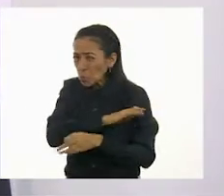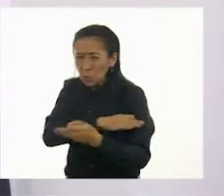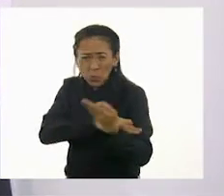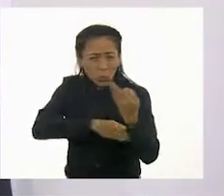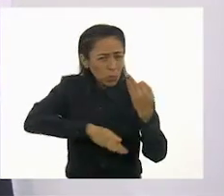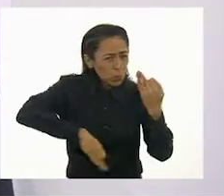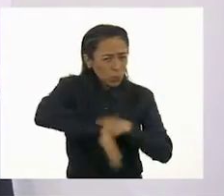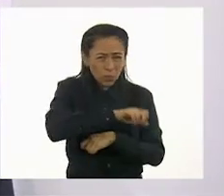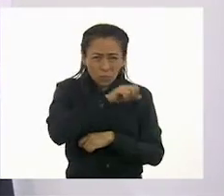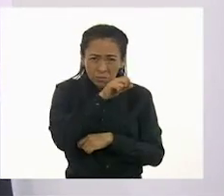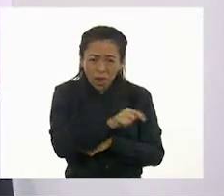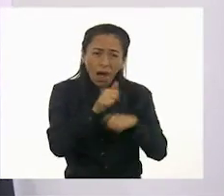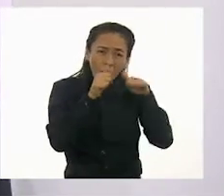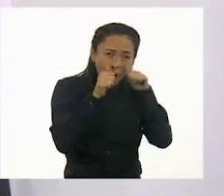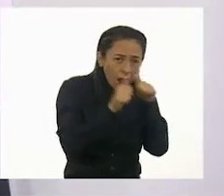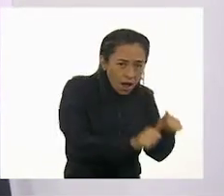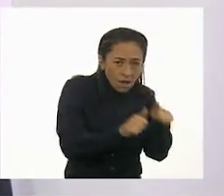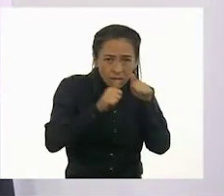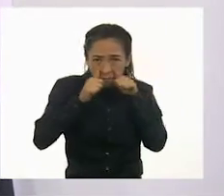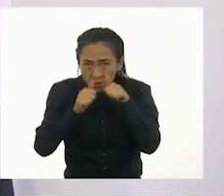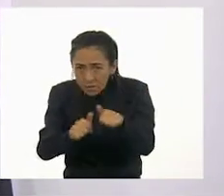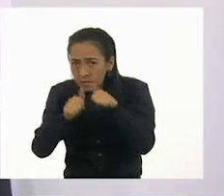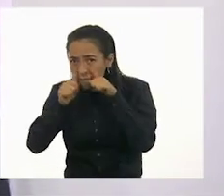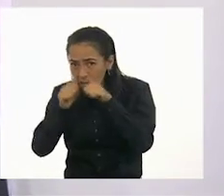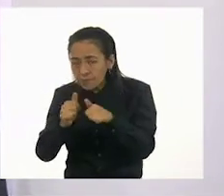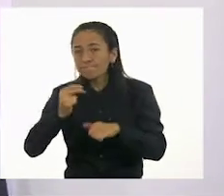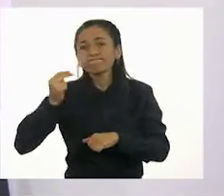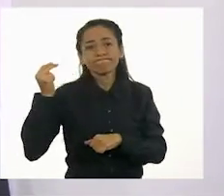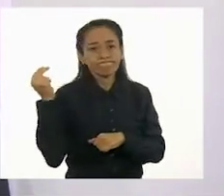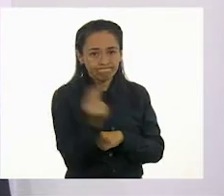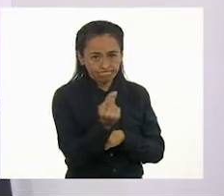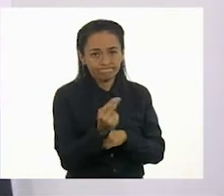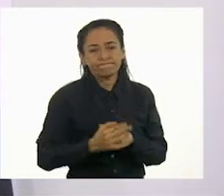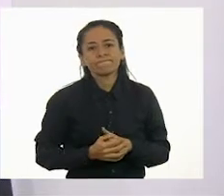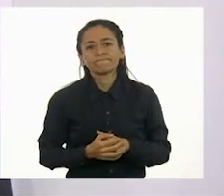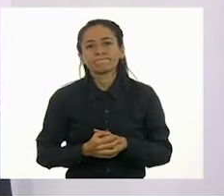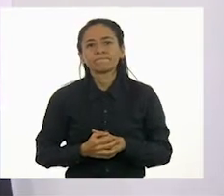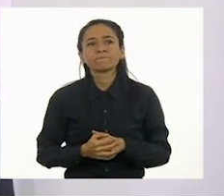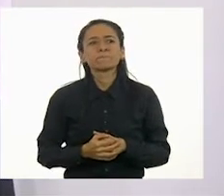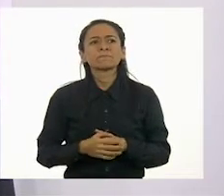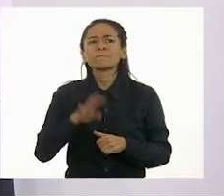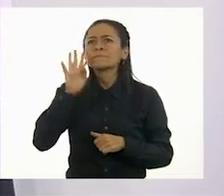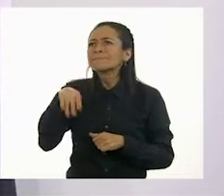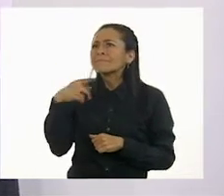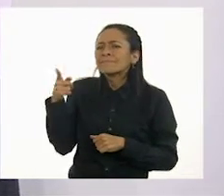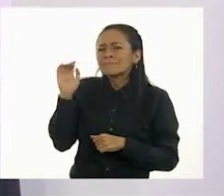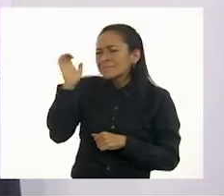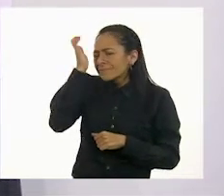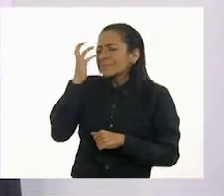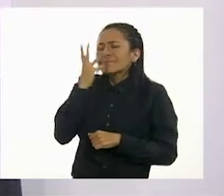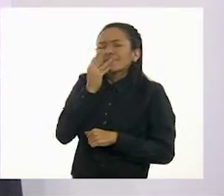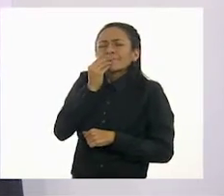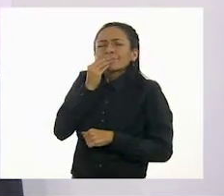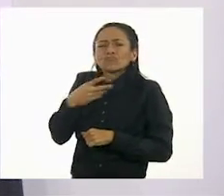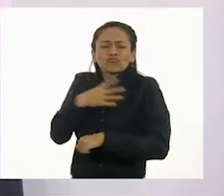ahí está nuestro borreguito. Qué bonito te está quedando. Sus patitas. Muy bien.